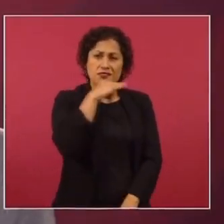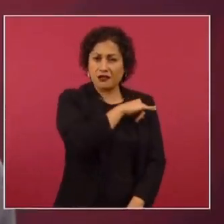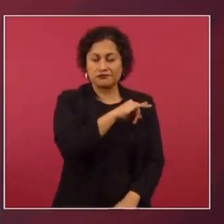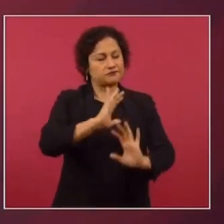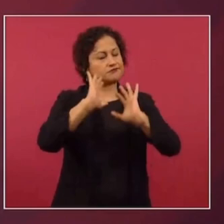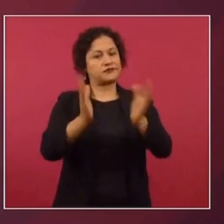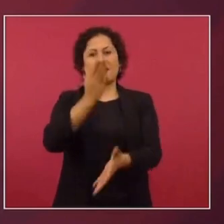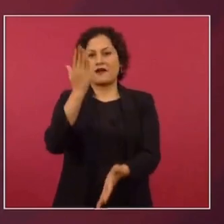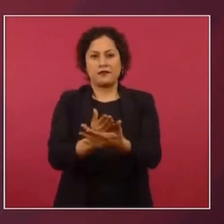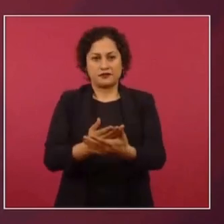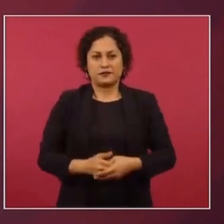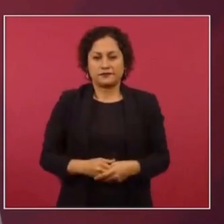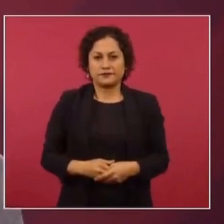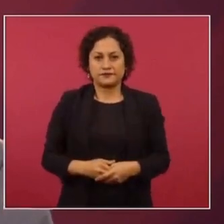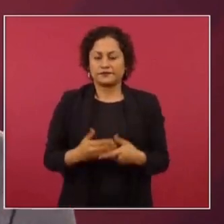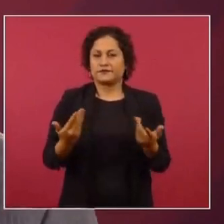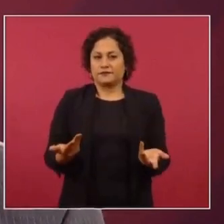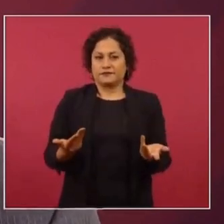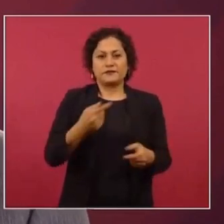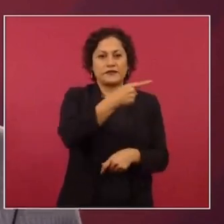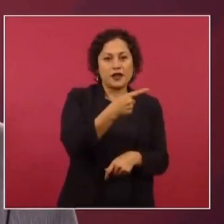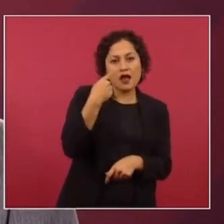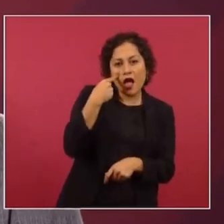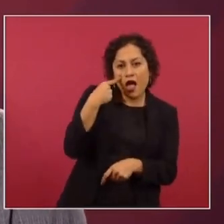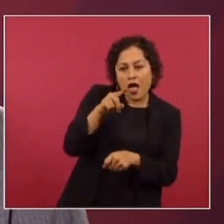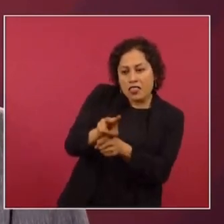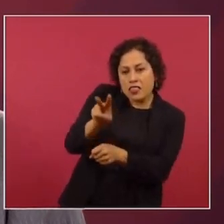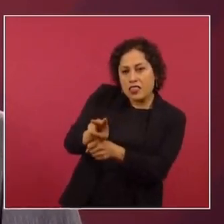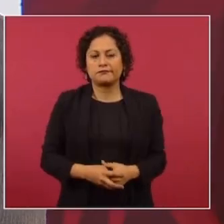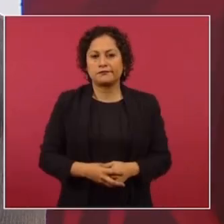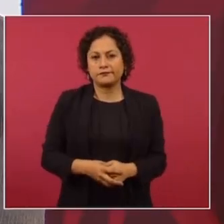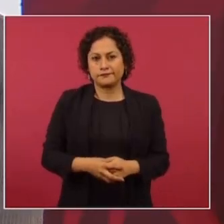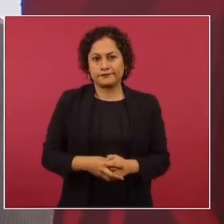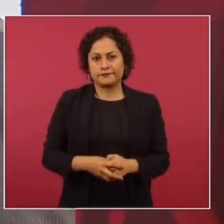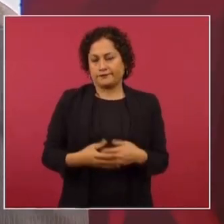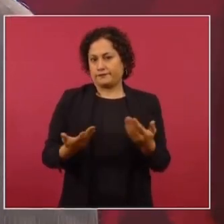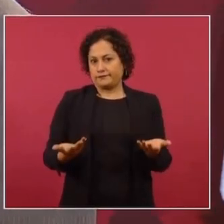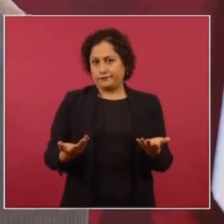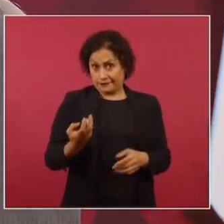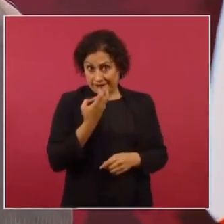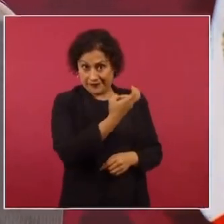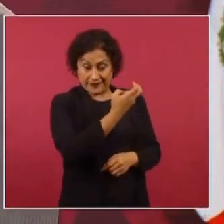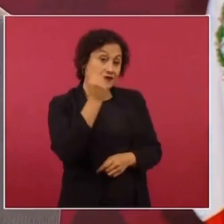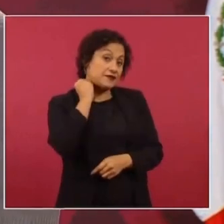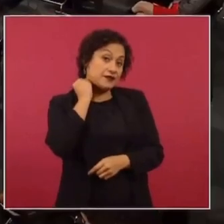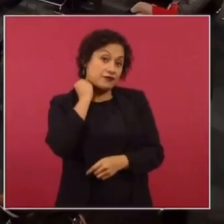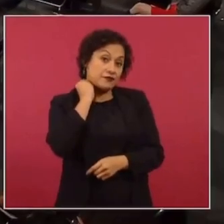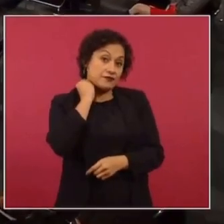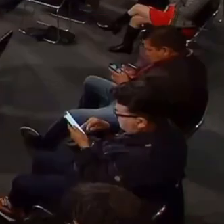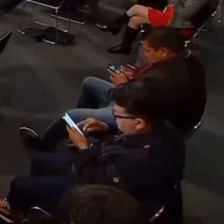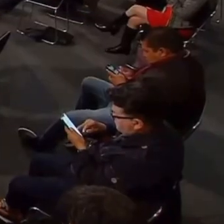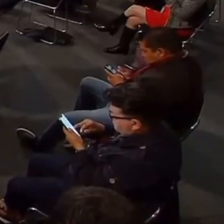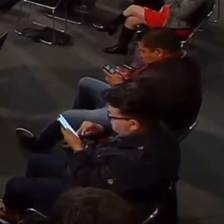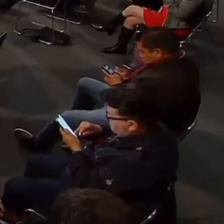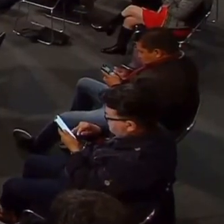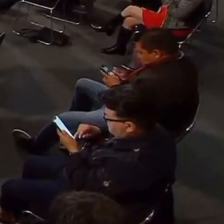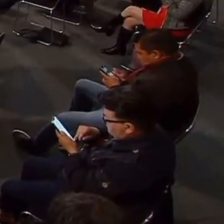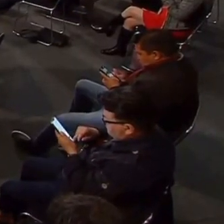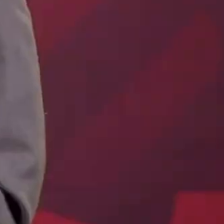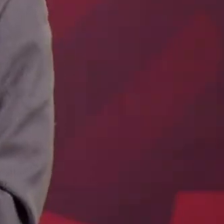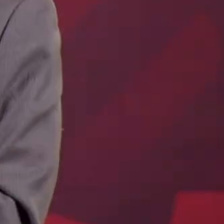nada más la paja en el ojo ajeno y no la viga en el propio. Este senador, no hay injerencismo,